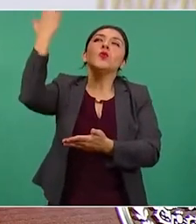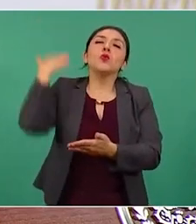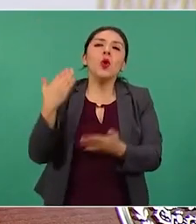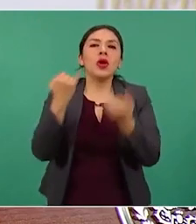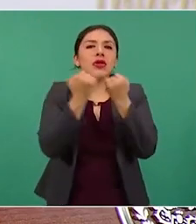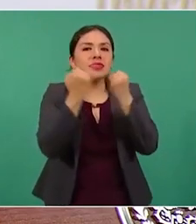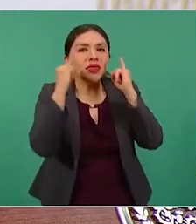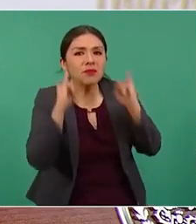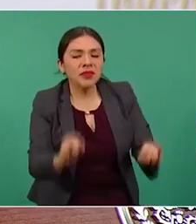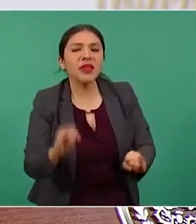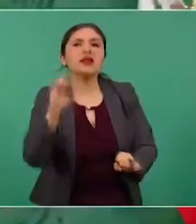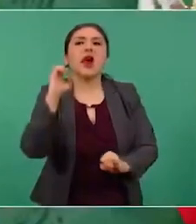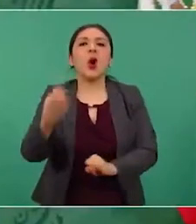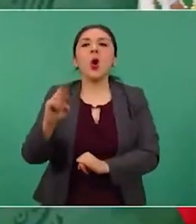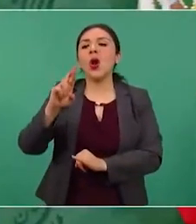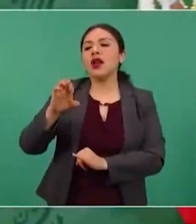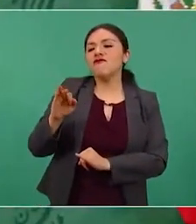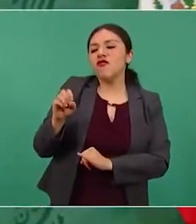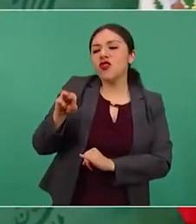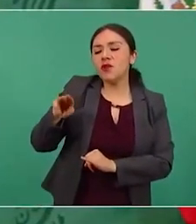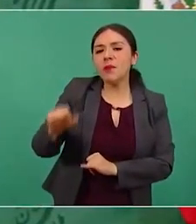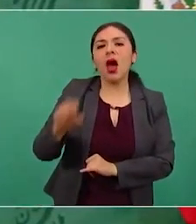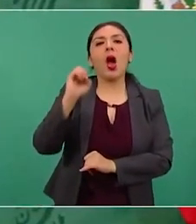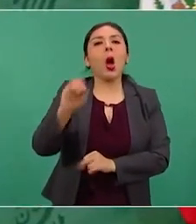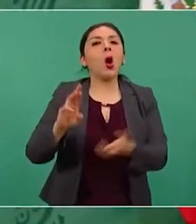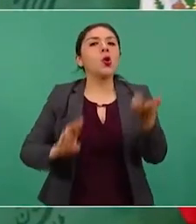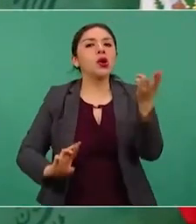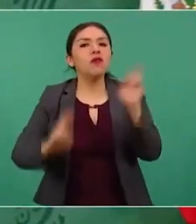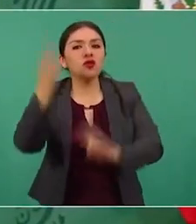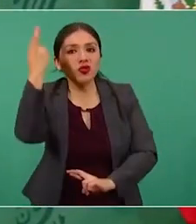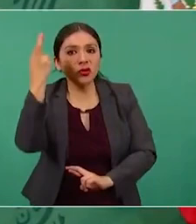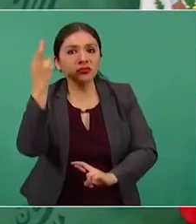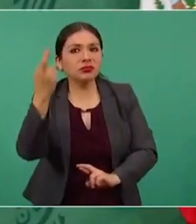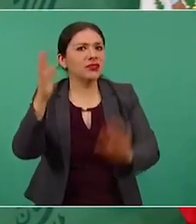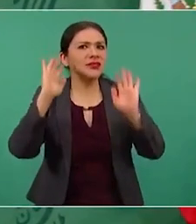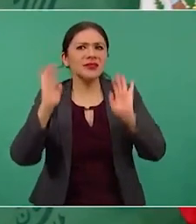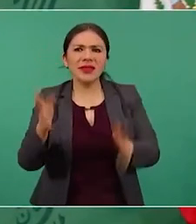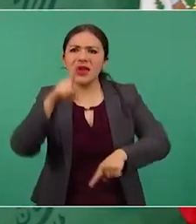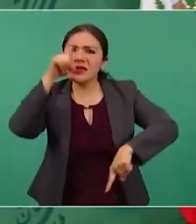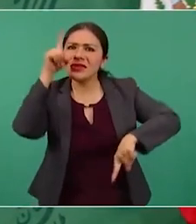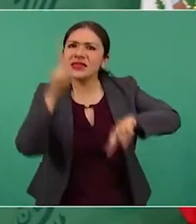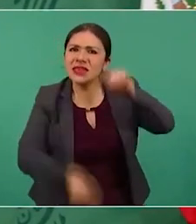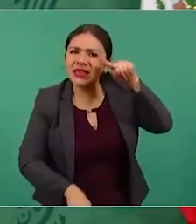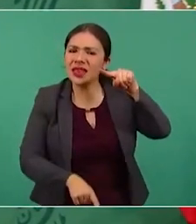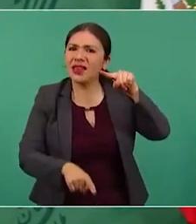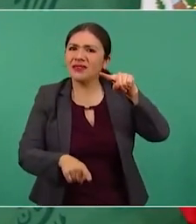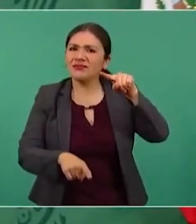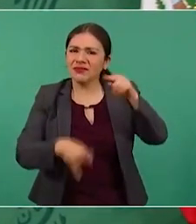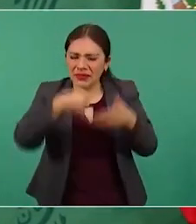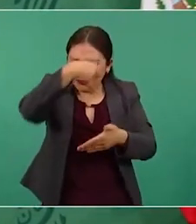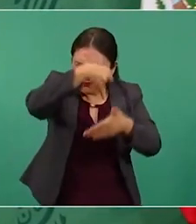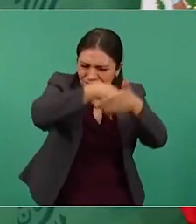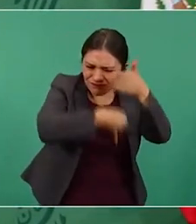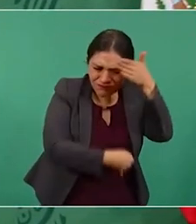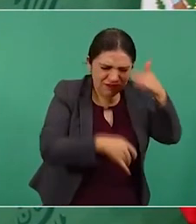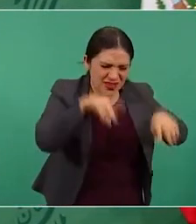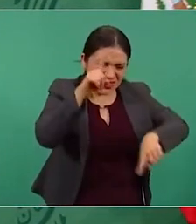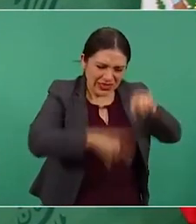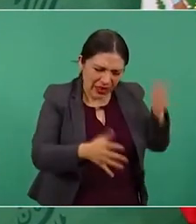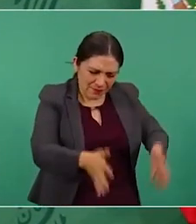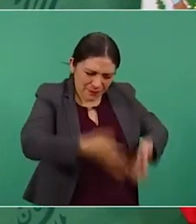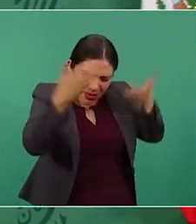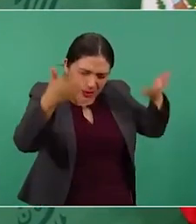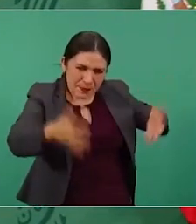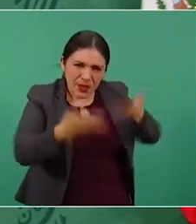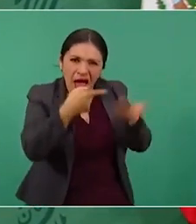reforma, igual que el de la revolución, porque estamos arrancando de raíz el